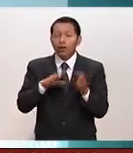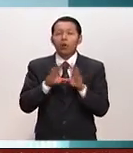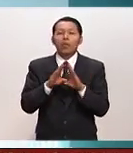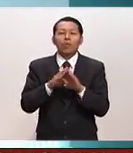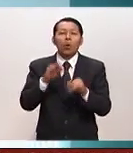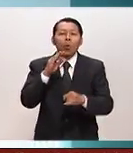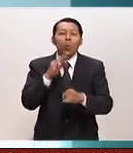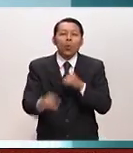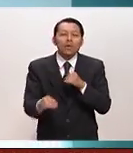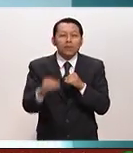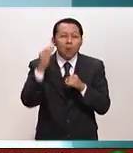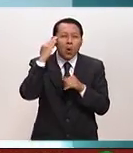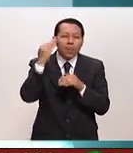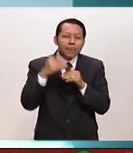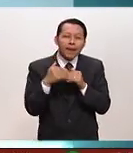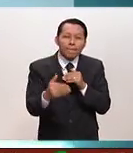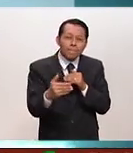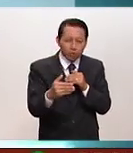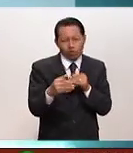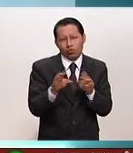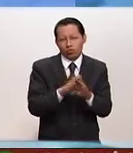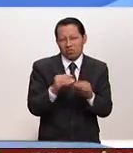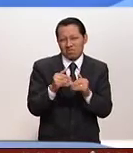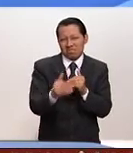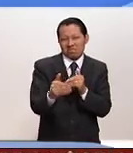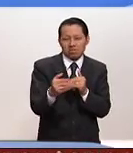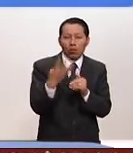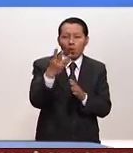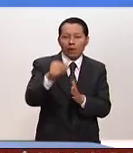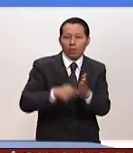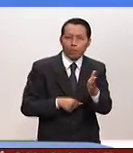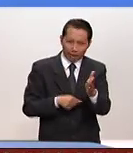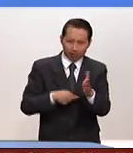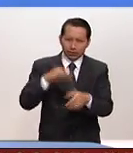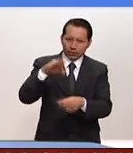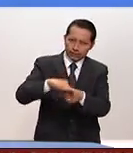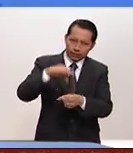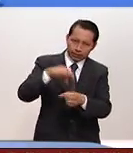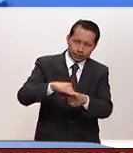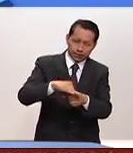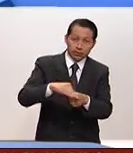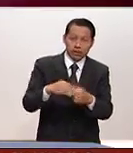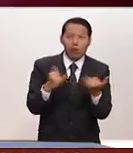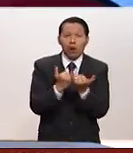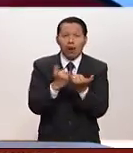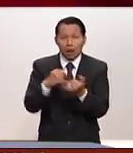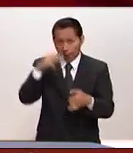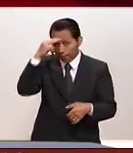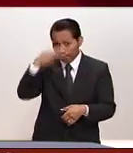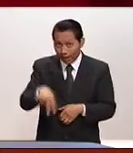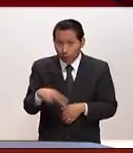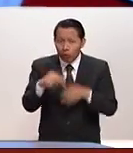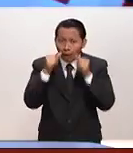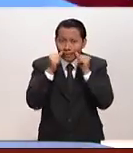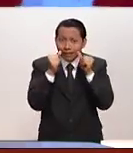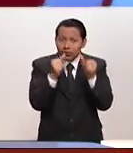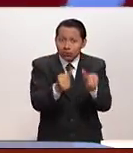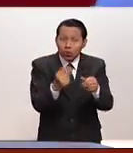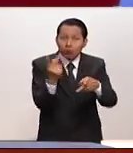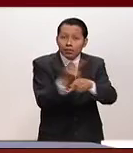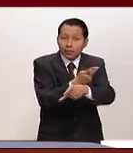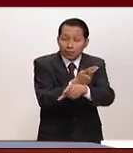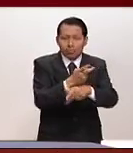última etapa, faltan alrededor de cuatro meses para las elecciones, y también los mexicanos tenemos que estar muy atentos a lo que sucede, porque